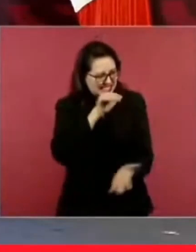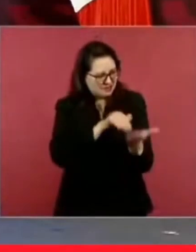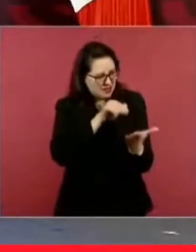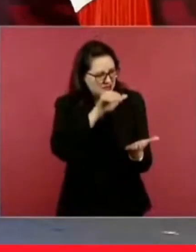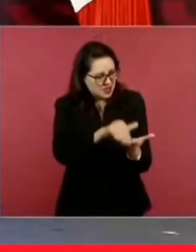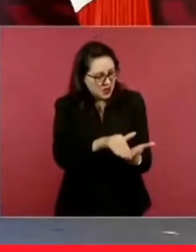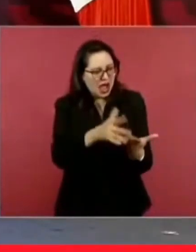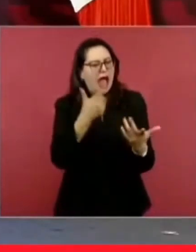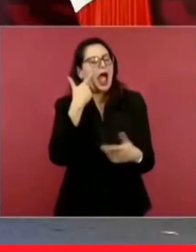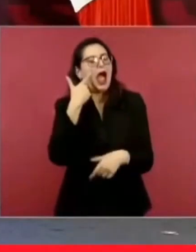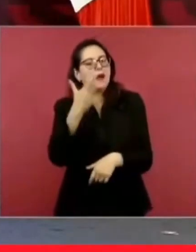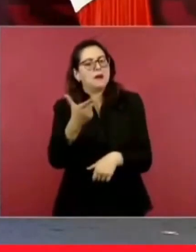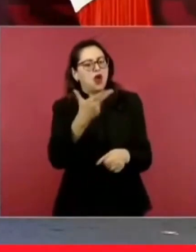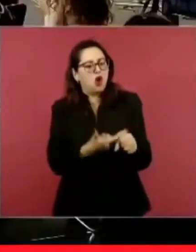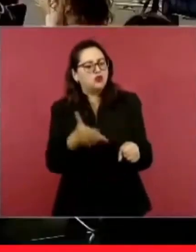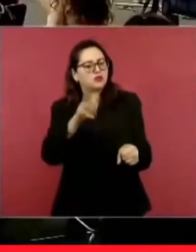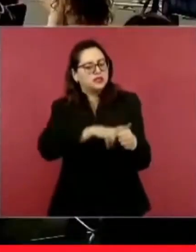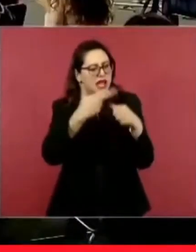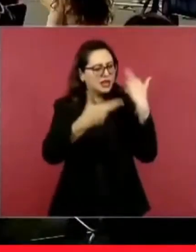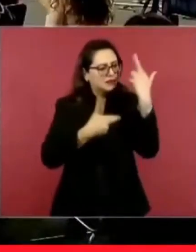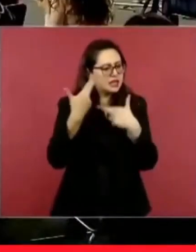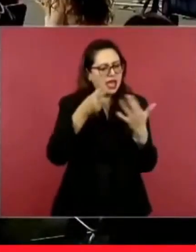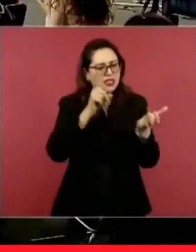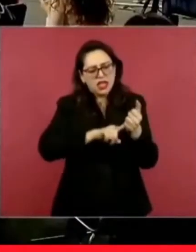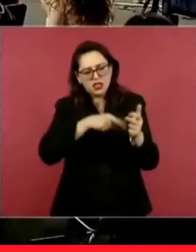¿dónde está el avalúo?